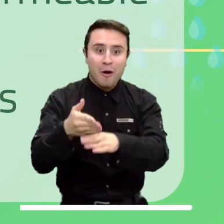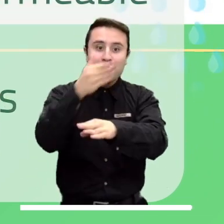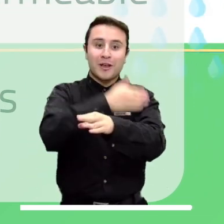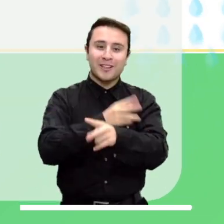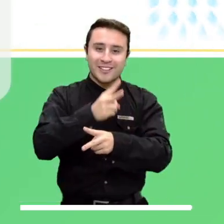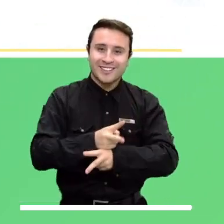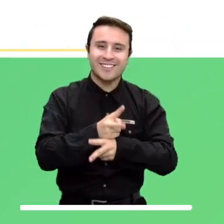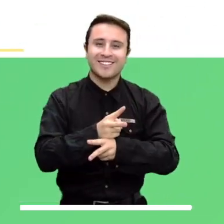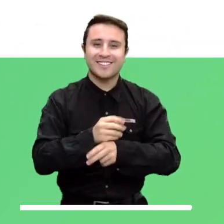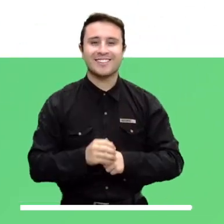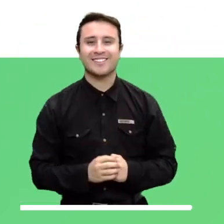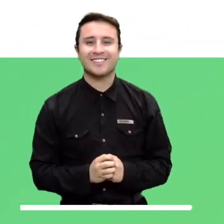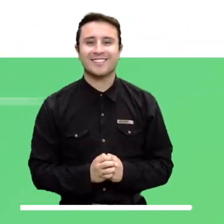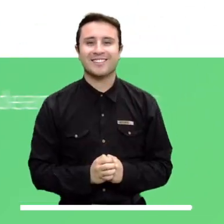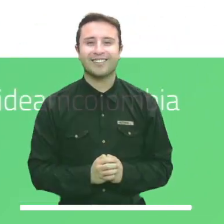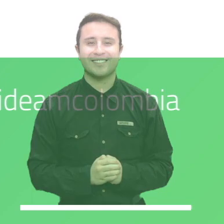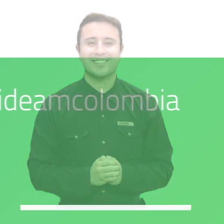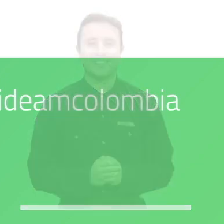estar preparados.